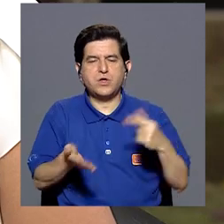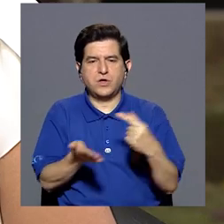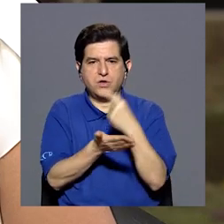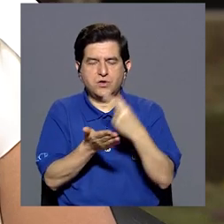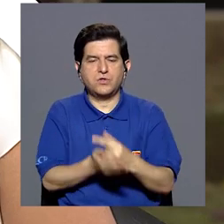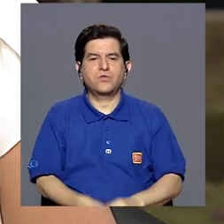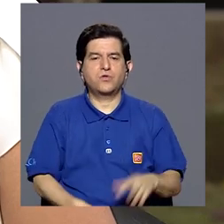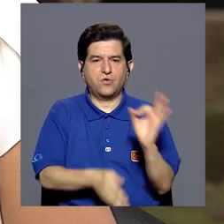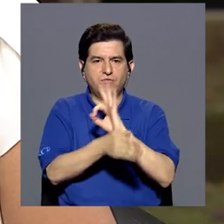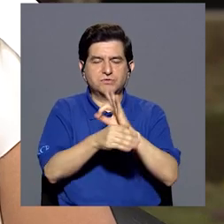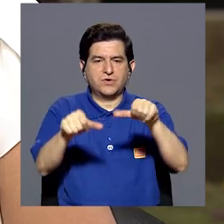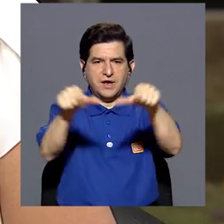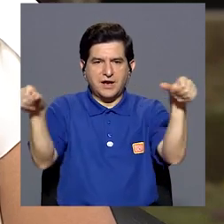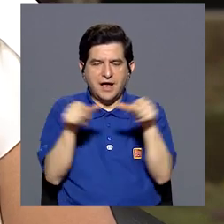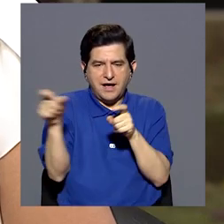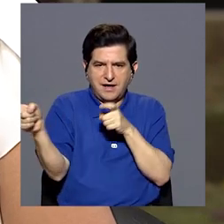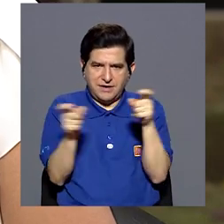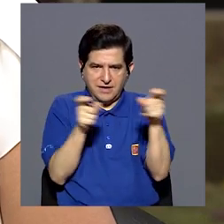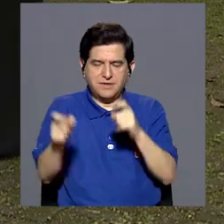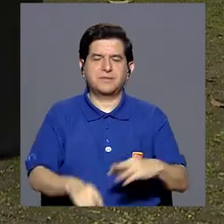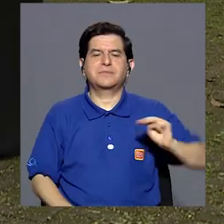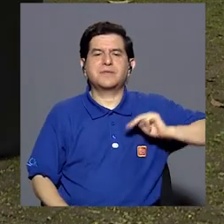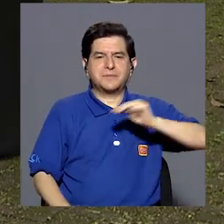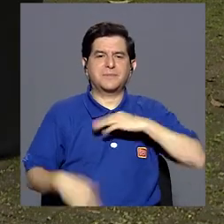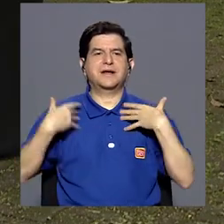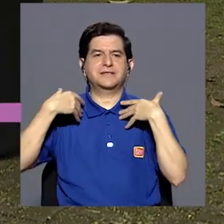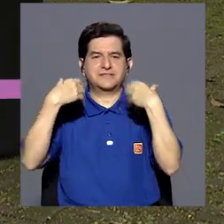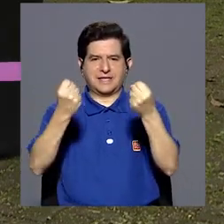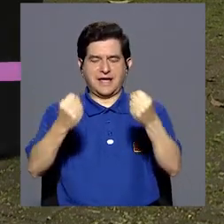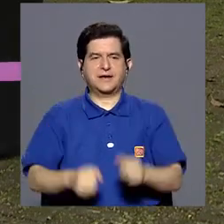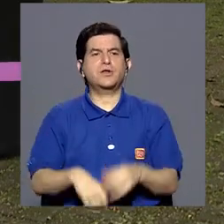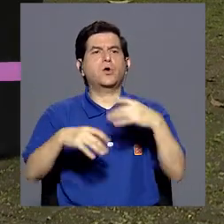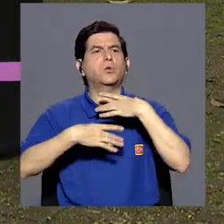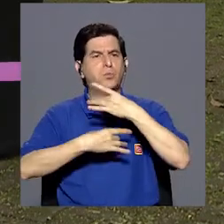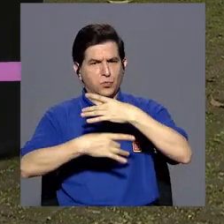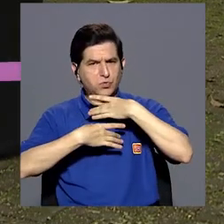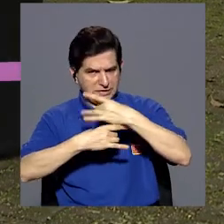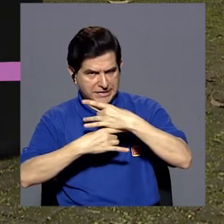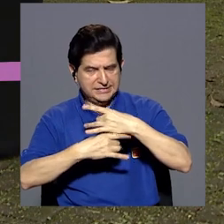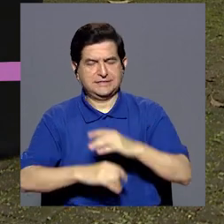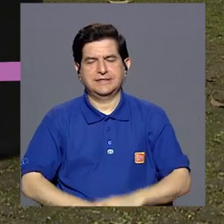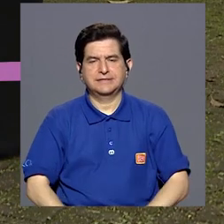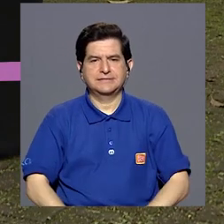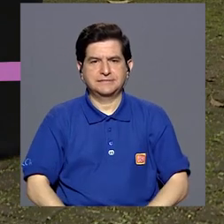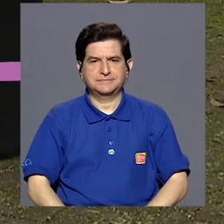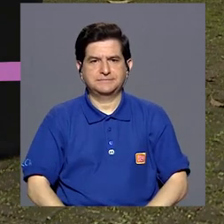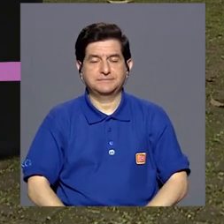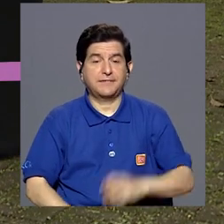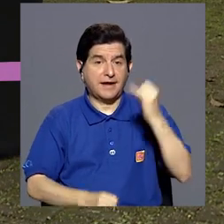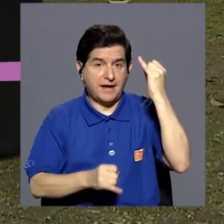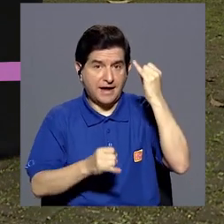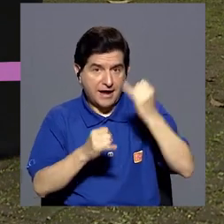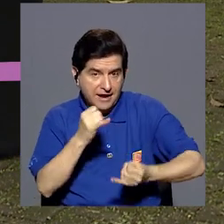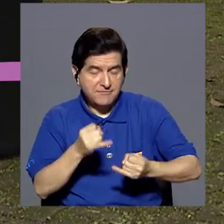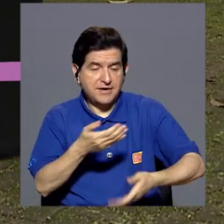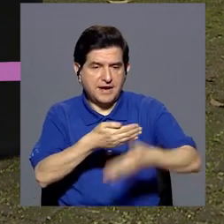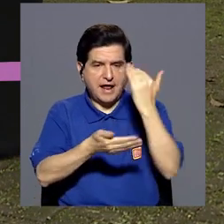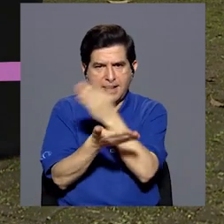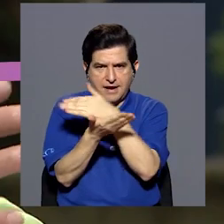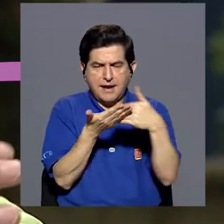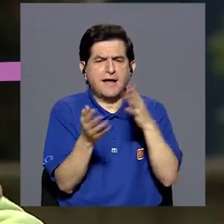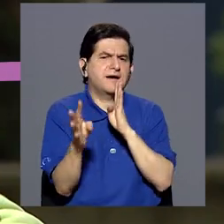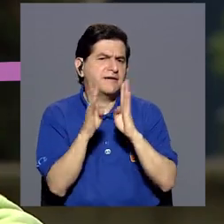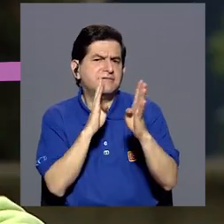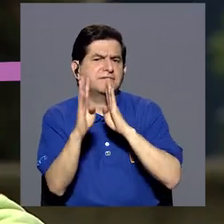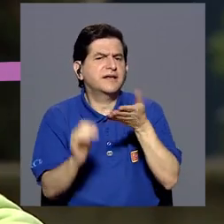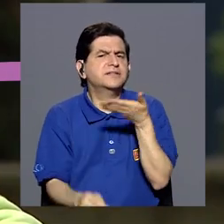funcionaria de la área rectora del Ministerio de Salud. Algo muy interesante, y es que al finalizar el bloque anterior,